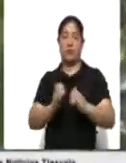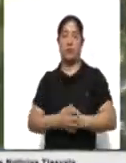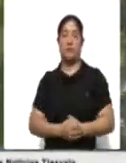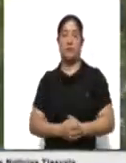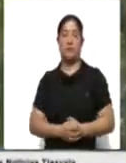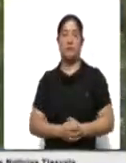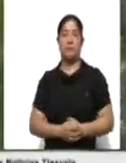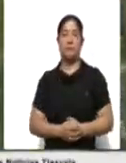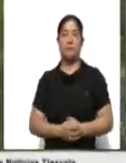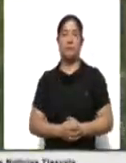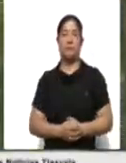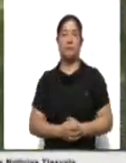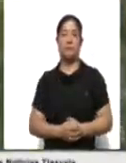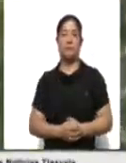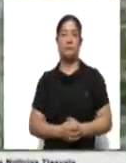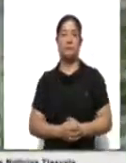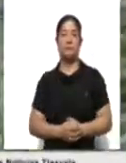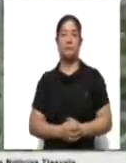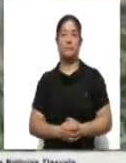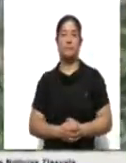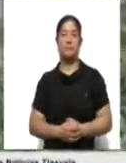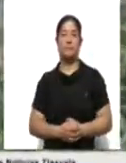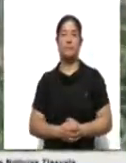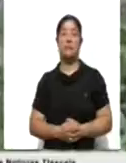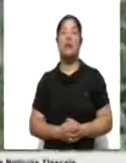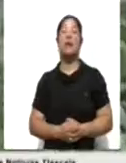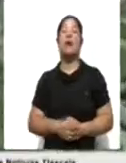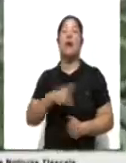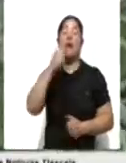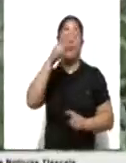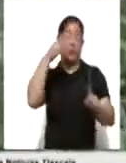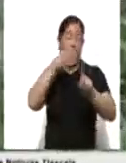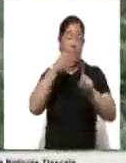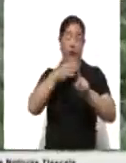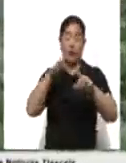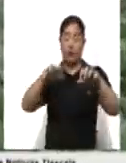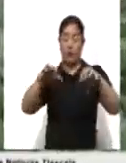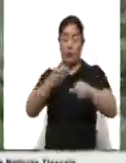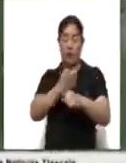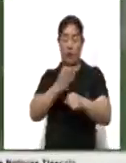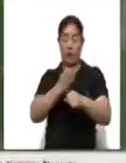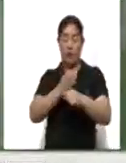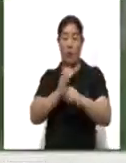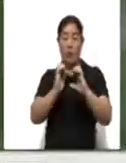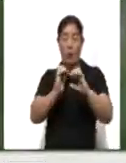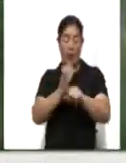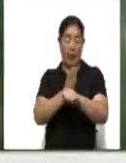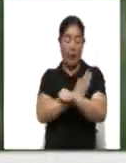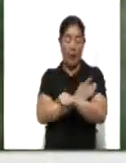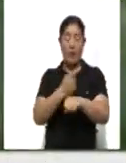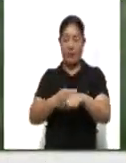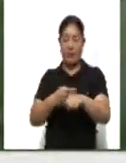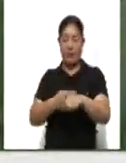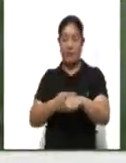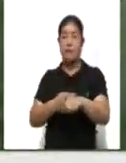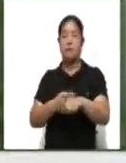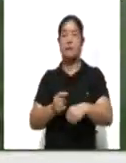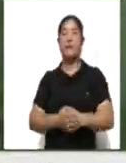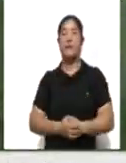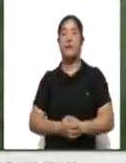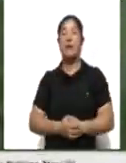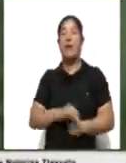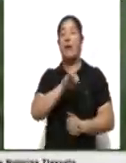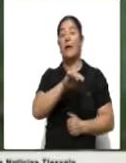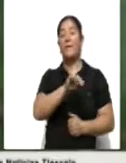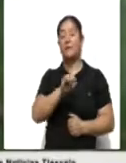Con el propósito de prevenir enfermedades respiratorias en época de lluvia, el Instituto Mexicano del Seguro Social en Tlaxcala recomendó a la